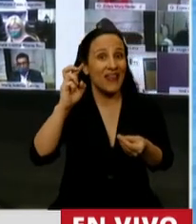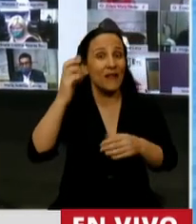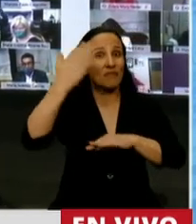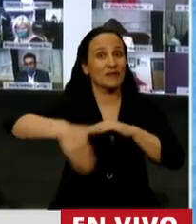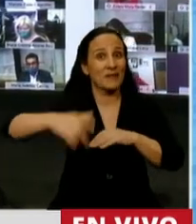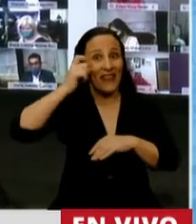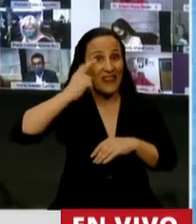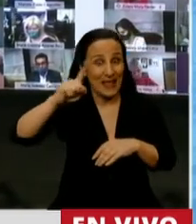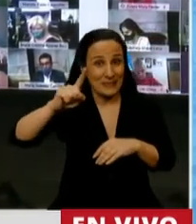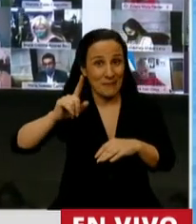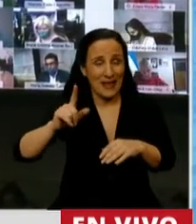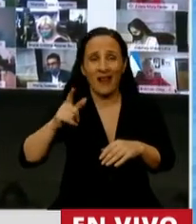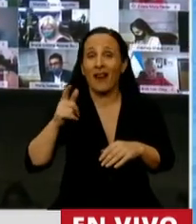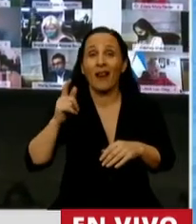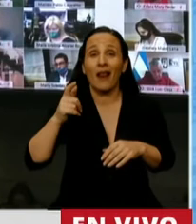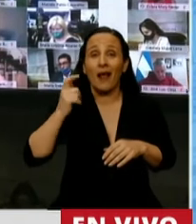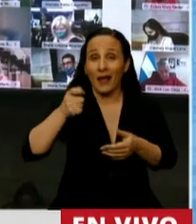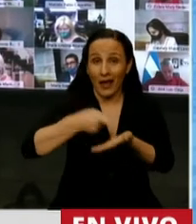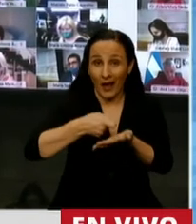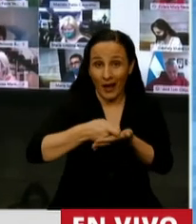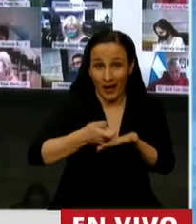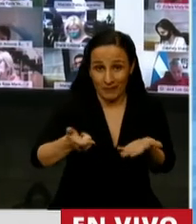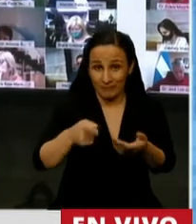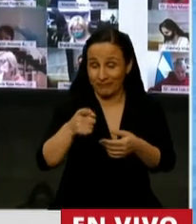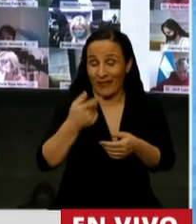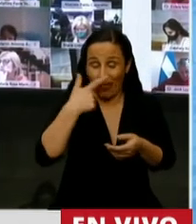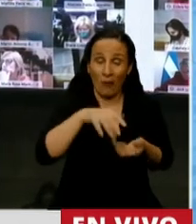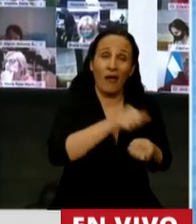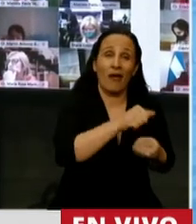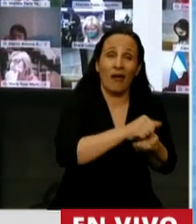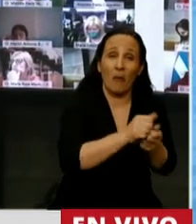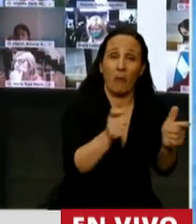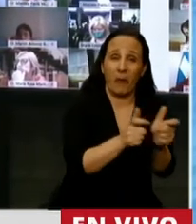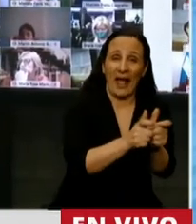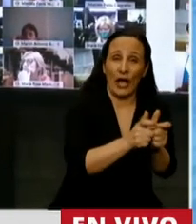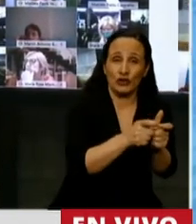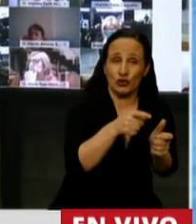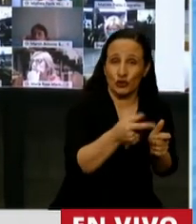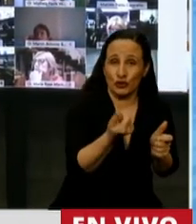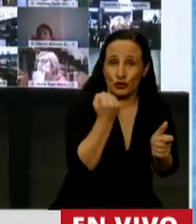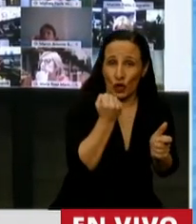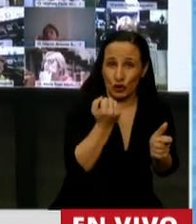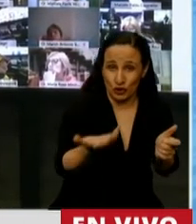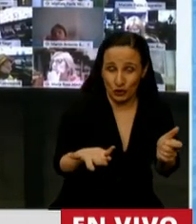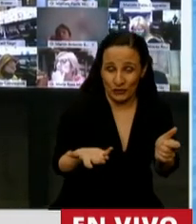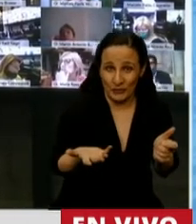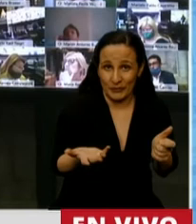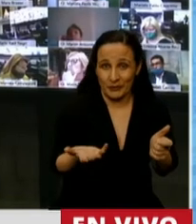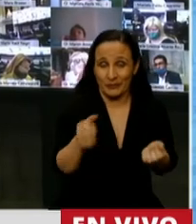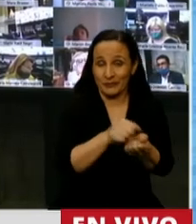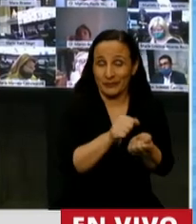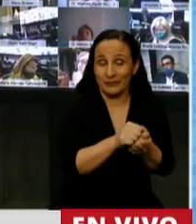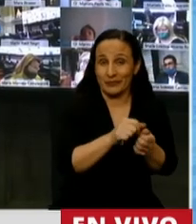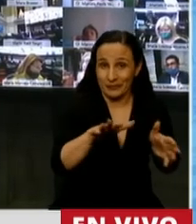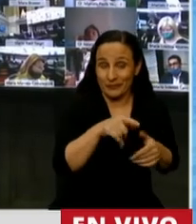.000, que lo pagamos todos los argentinos con emisión monetaria en pesos dentro del propio Estado, de la